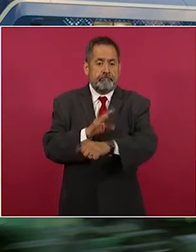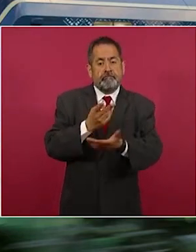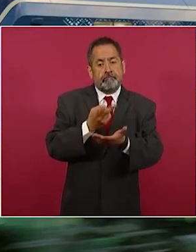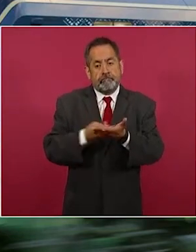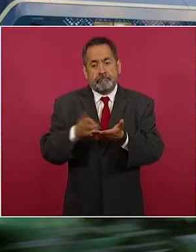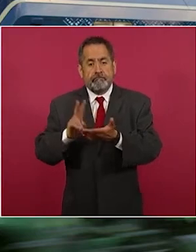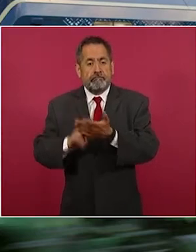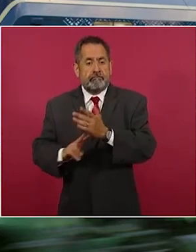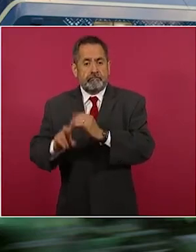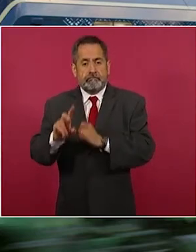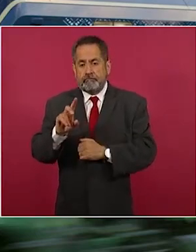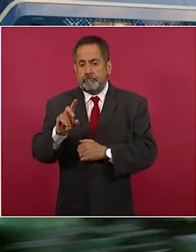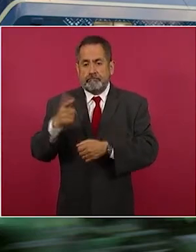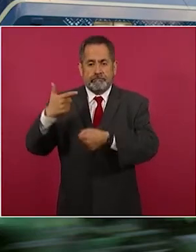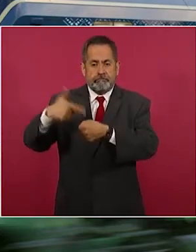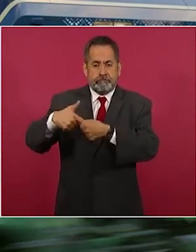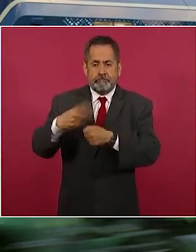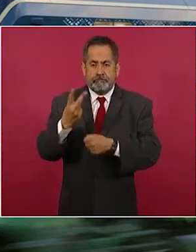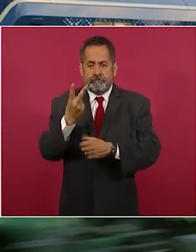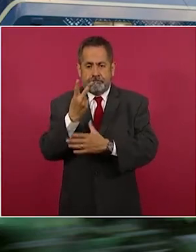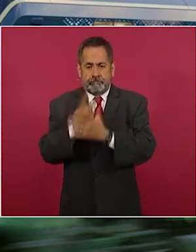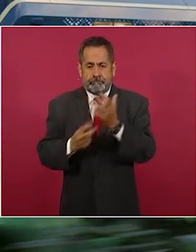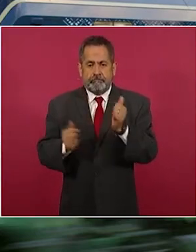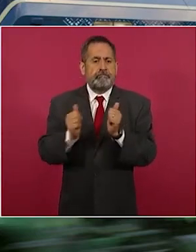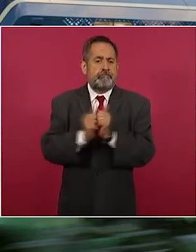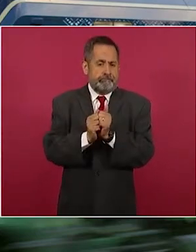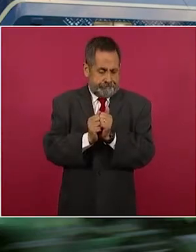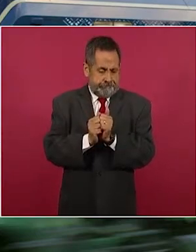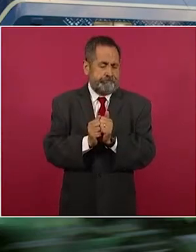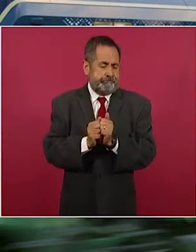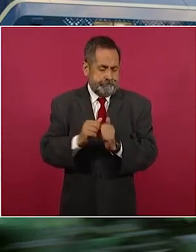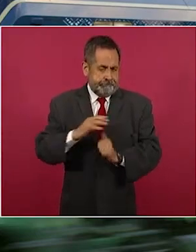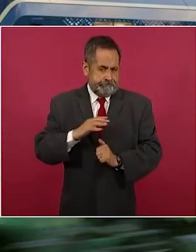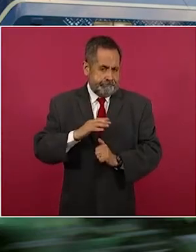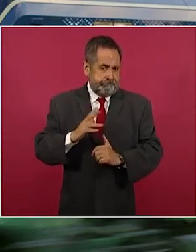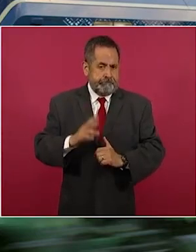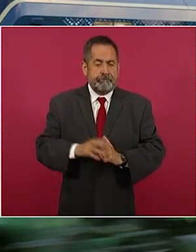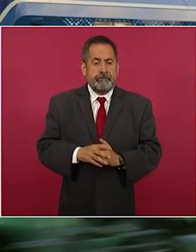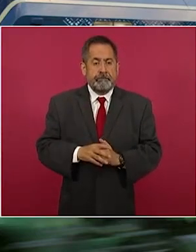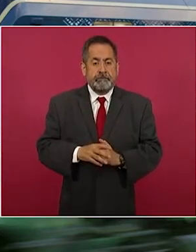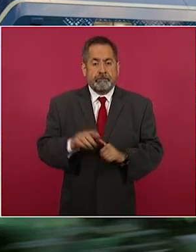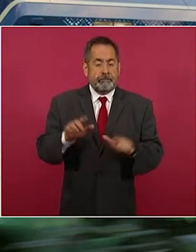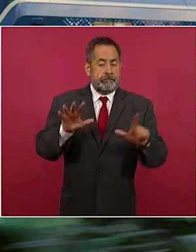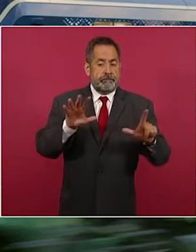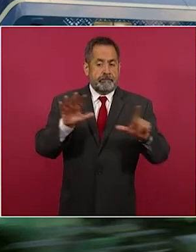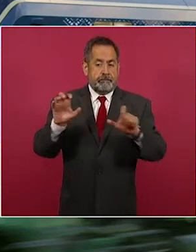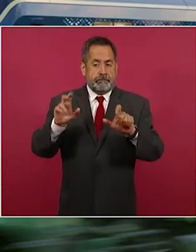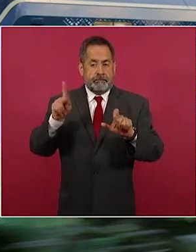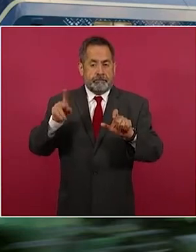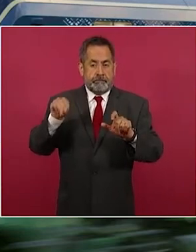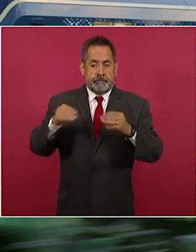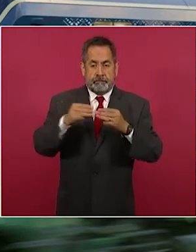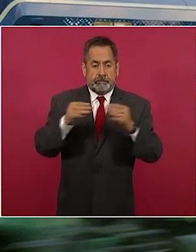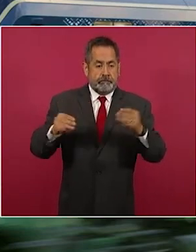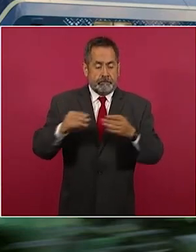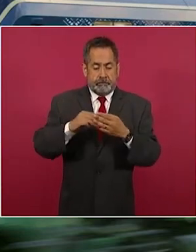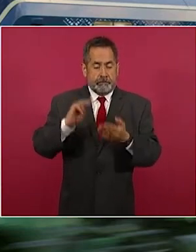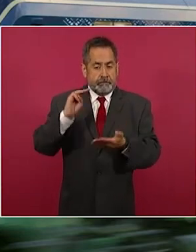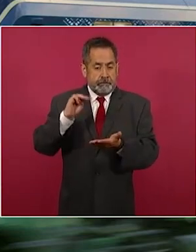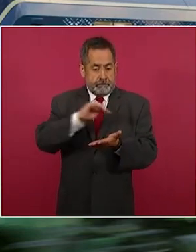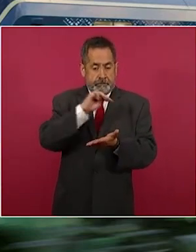y energía eléctrica. Para ello, en 700 kilómetros de vía entre Mérida y Chetumal